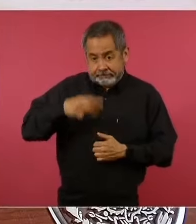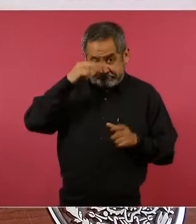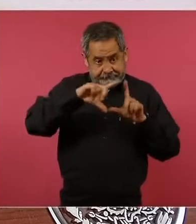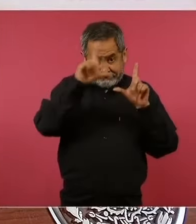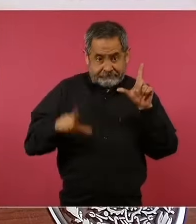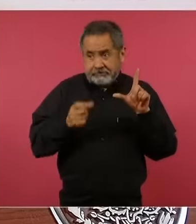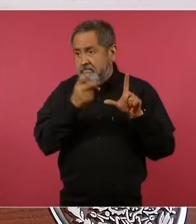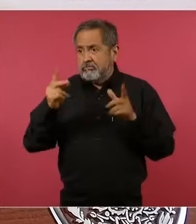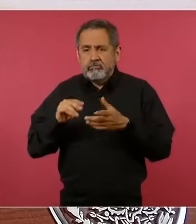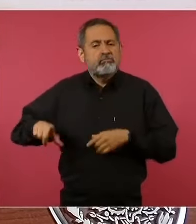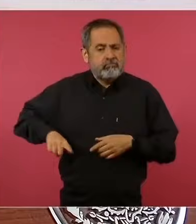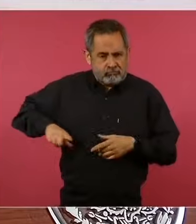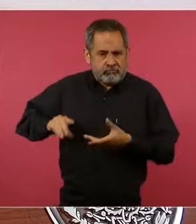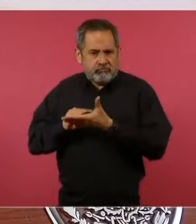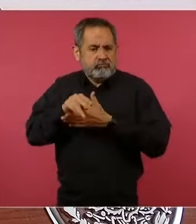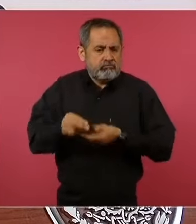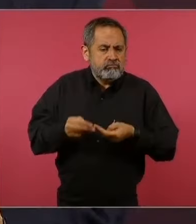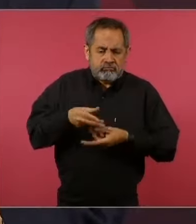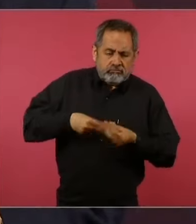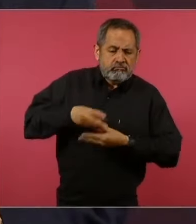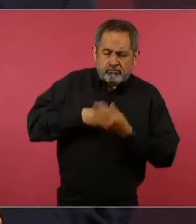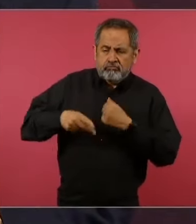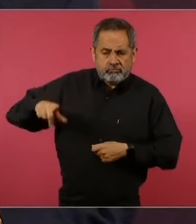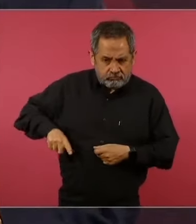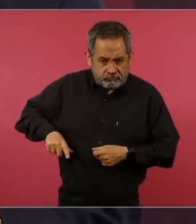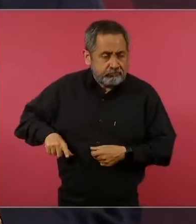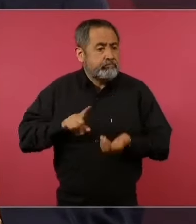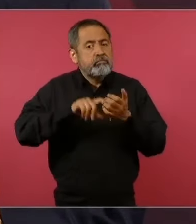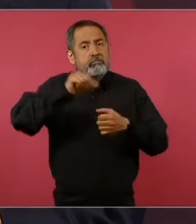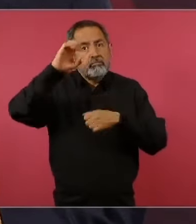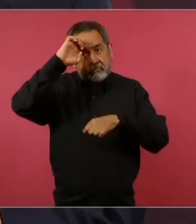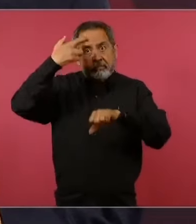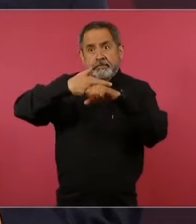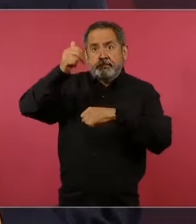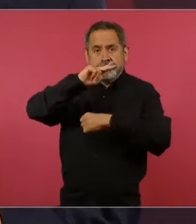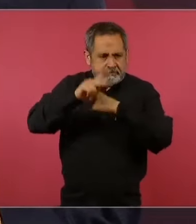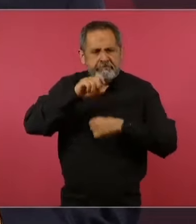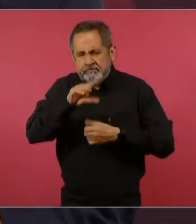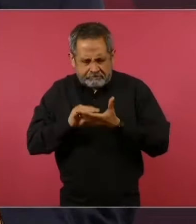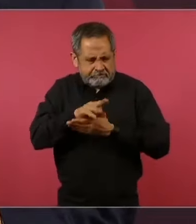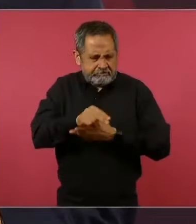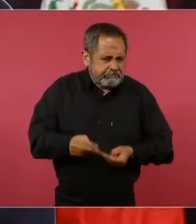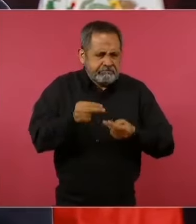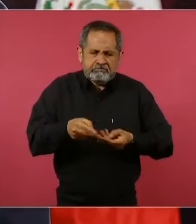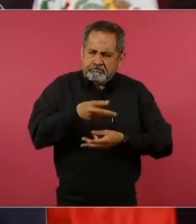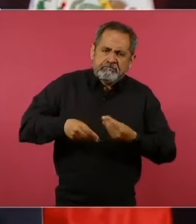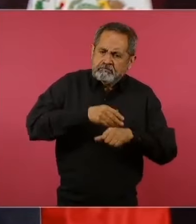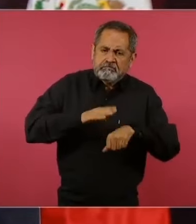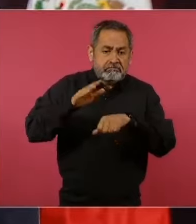pública, hay inversión extranjera, récord,